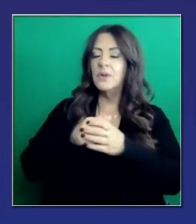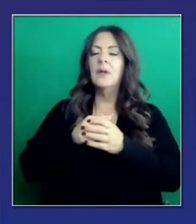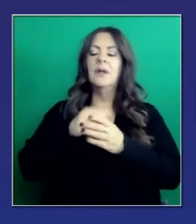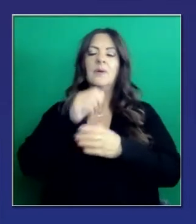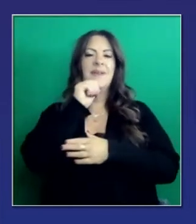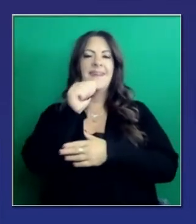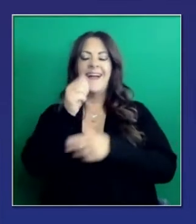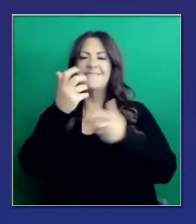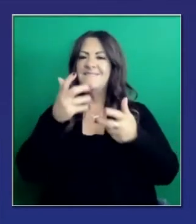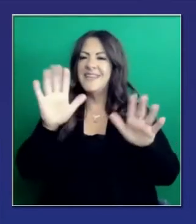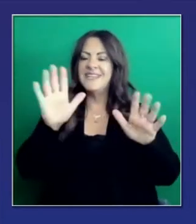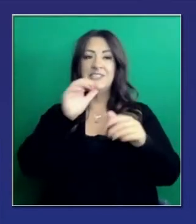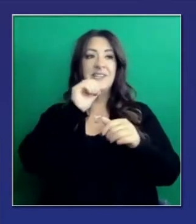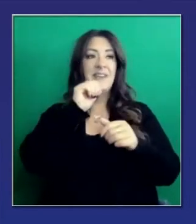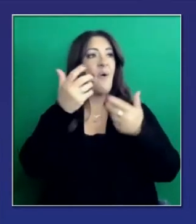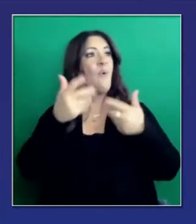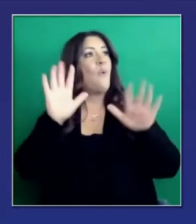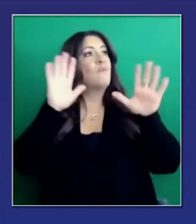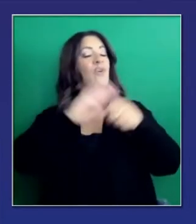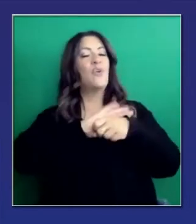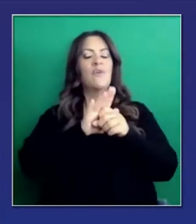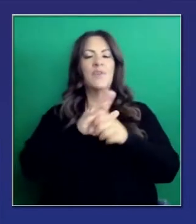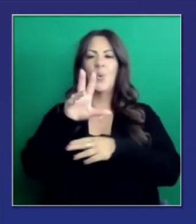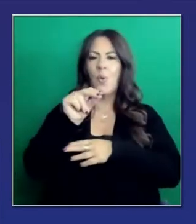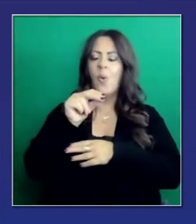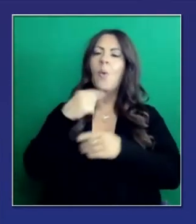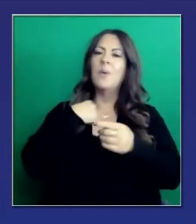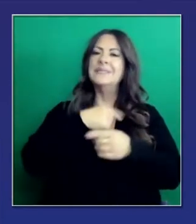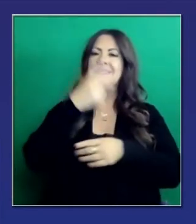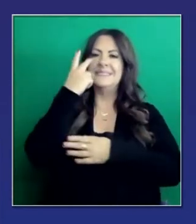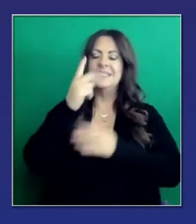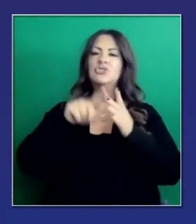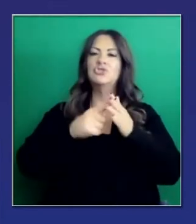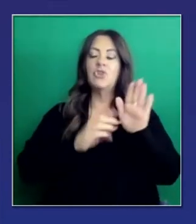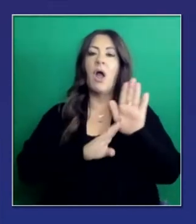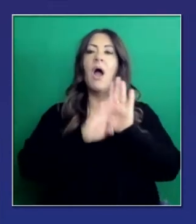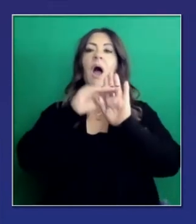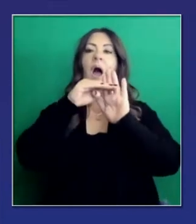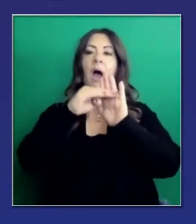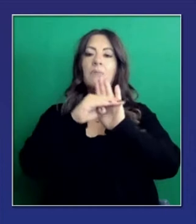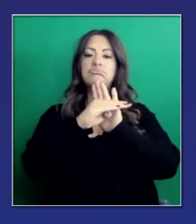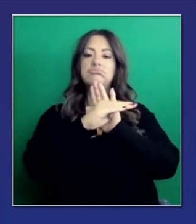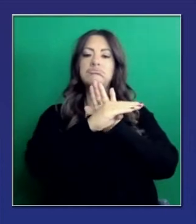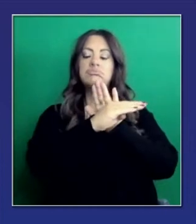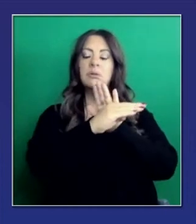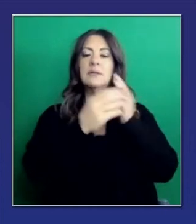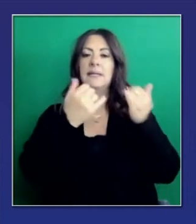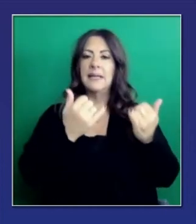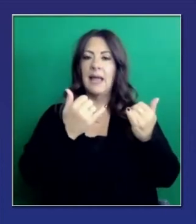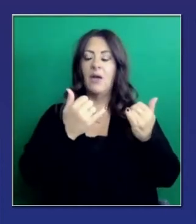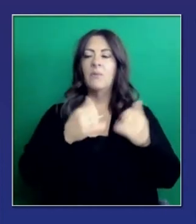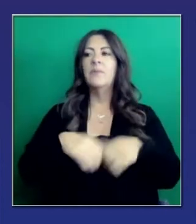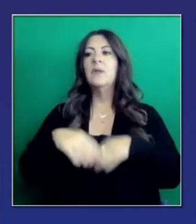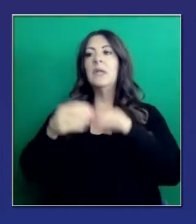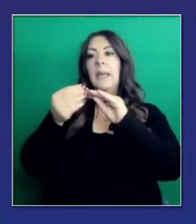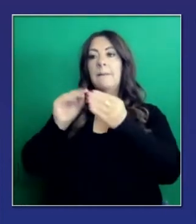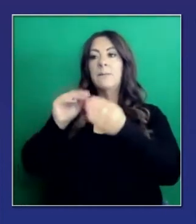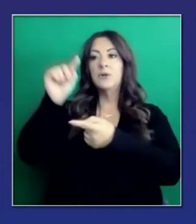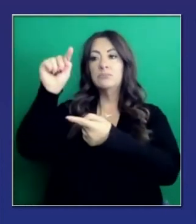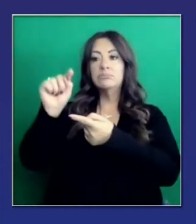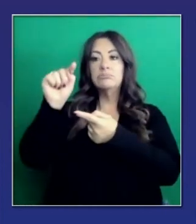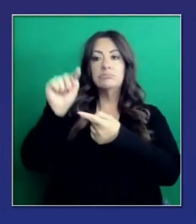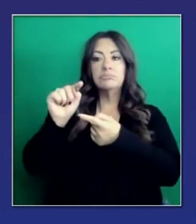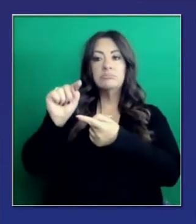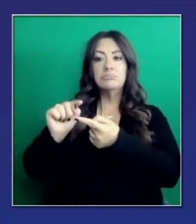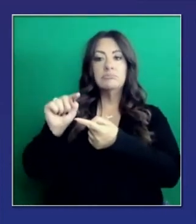sea que obviamente no hemos salido aún de los problemas. Todo lo que está arriba está arriba, lo que está abajo debería estar abajo. Las tasas de